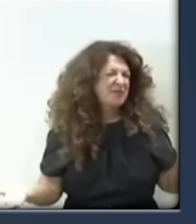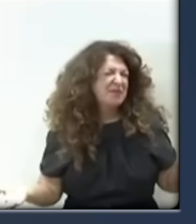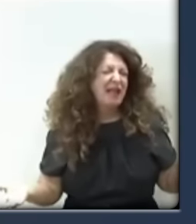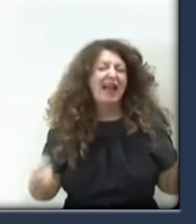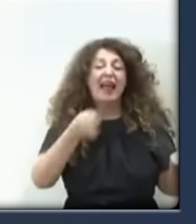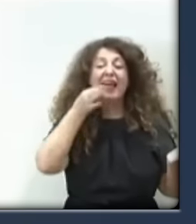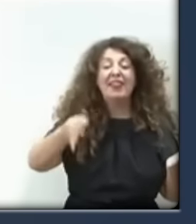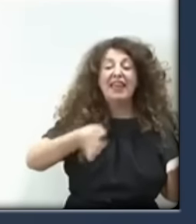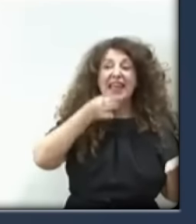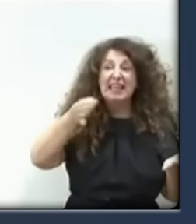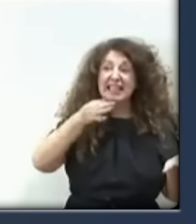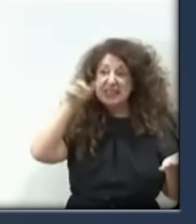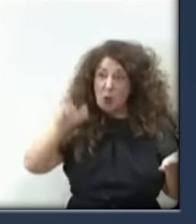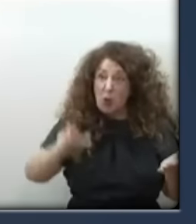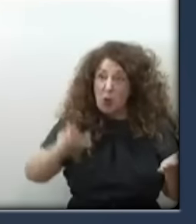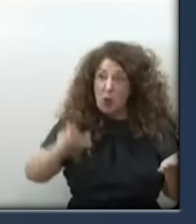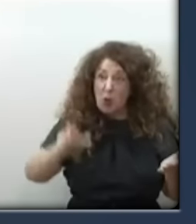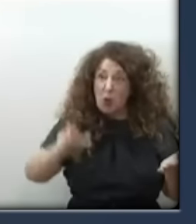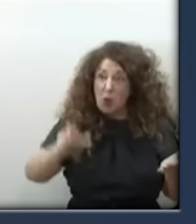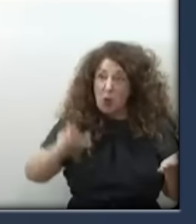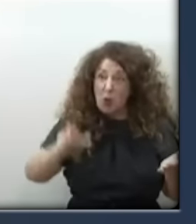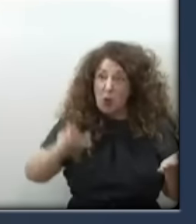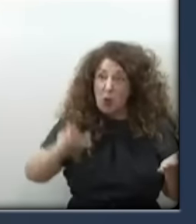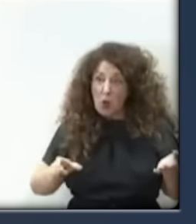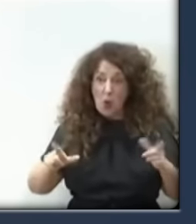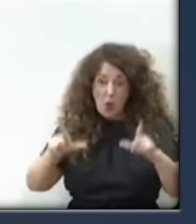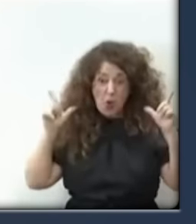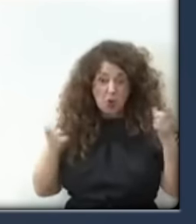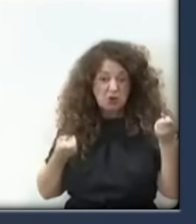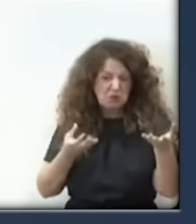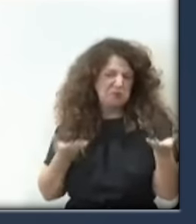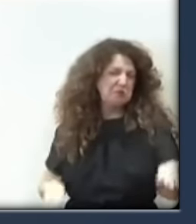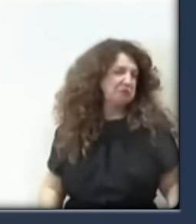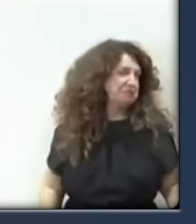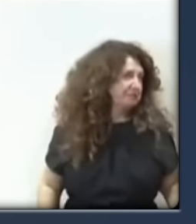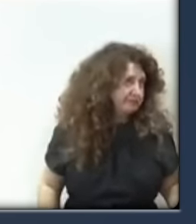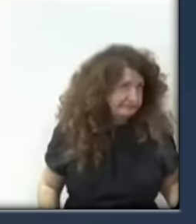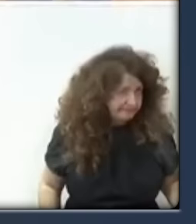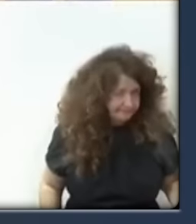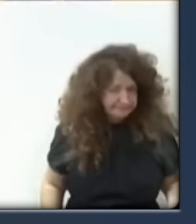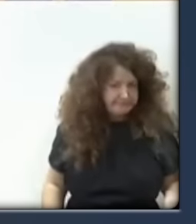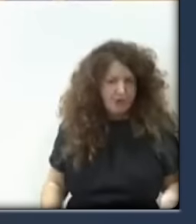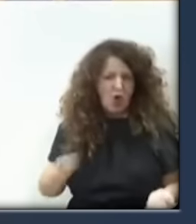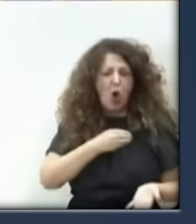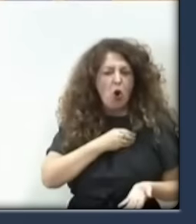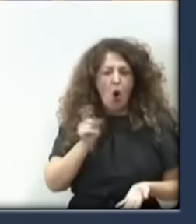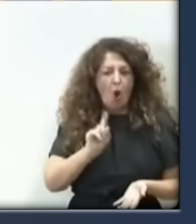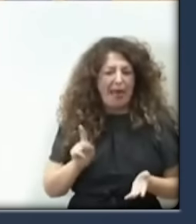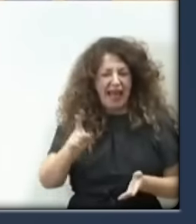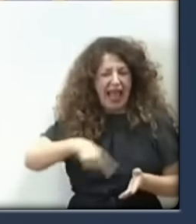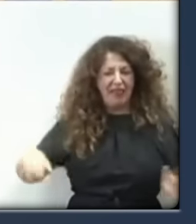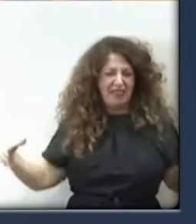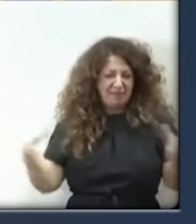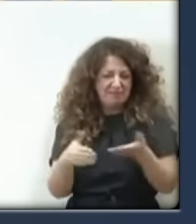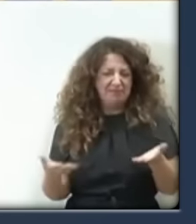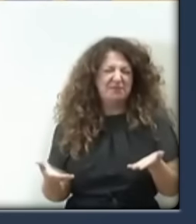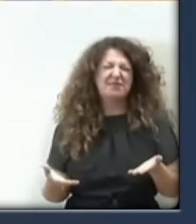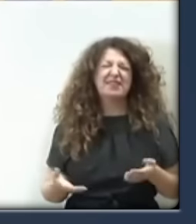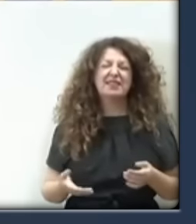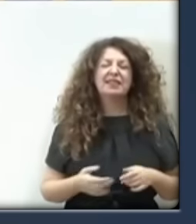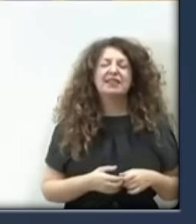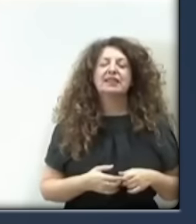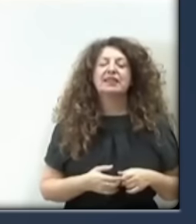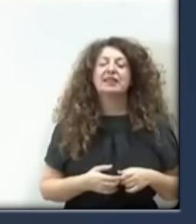discurso que usted acaba de hacer aquí. Siempre igual, siempre responde lo mismo. Fue intervención. Y le digo, está en contra